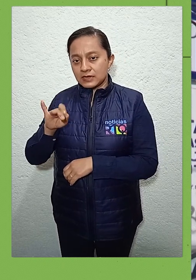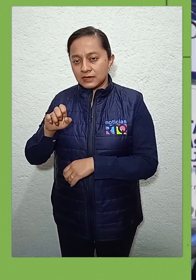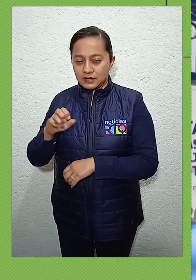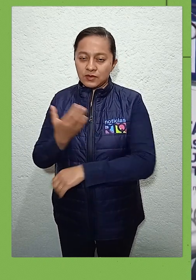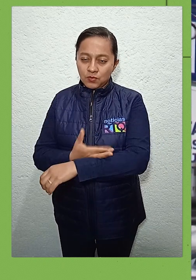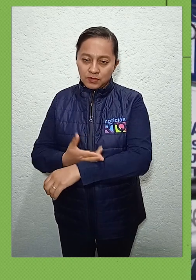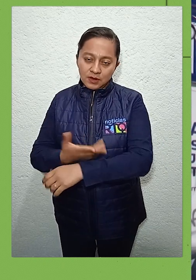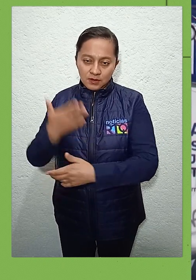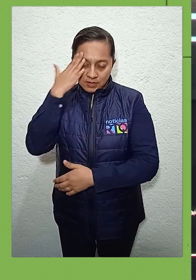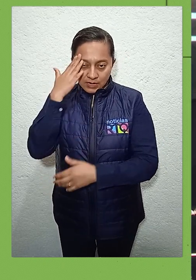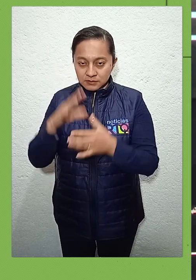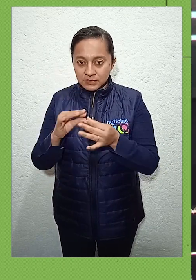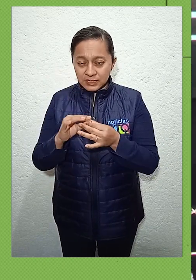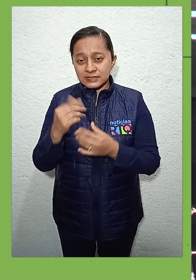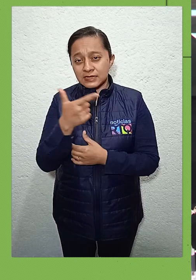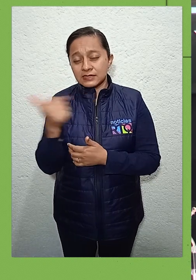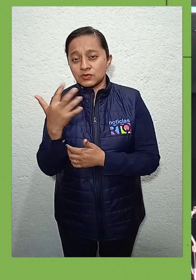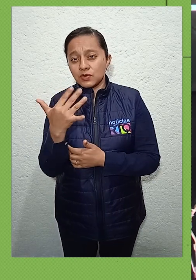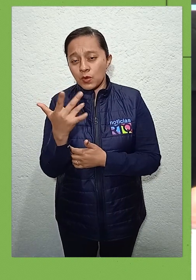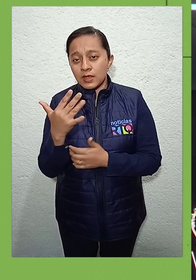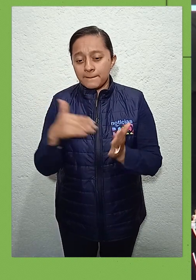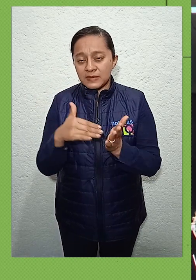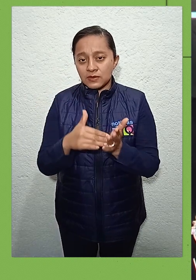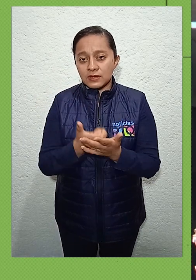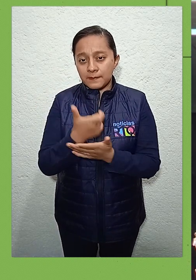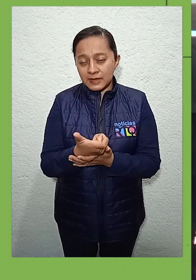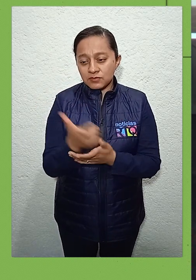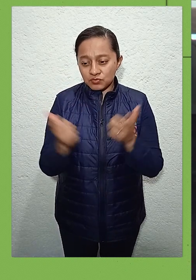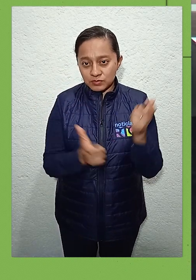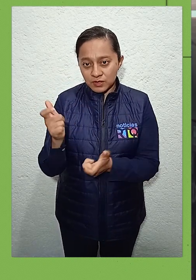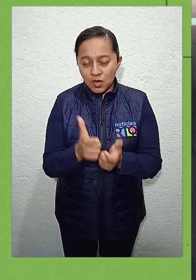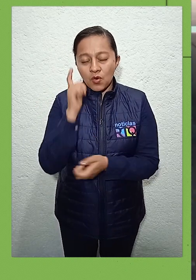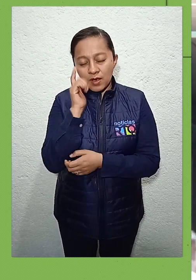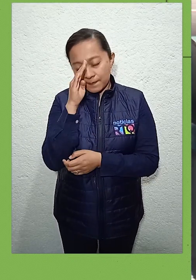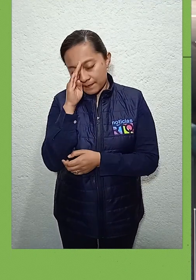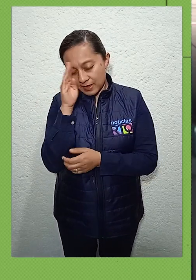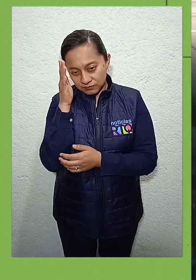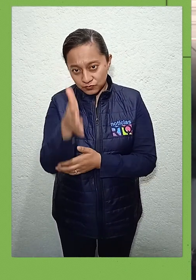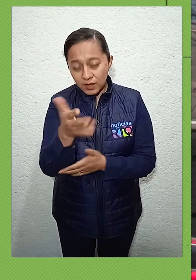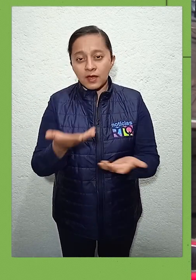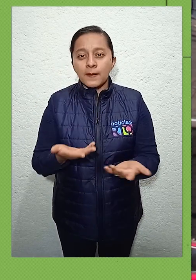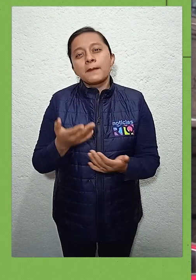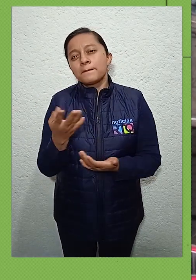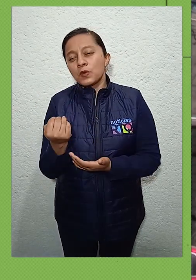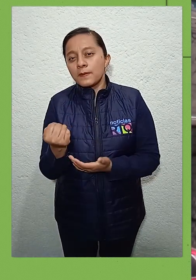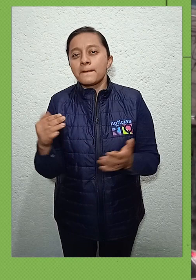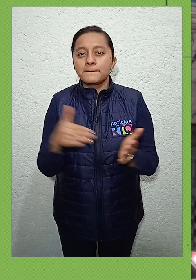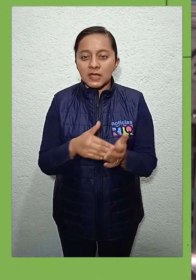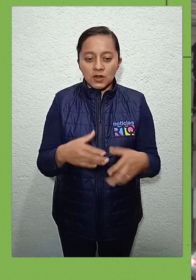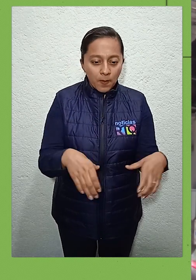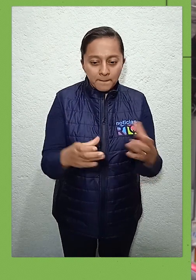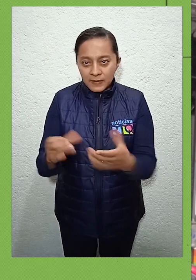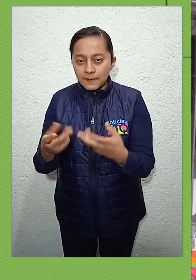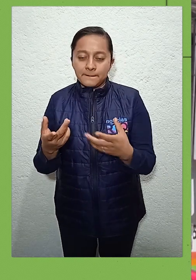Martínez de León, señaló que tienen expectativas muy altas, 750 millones de pesos de derrama económica, visualizando que alrededor de 9